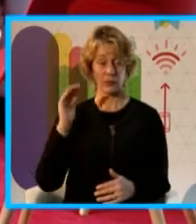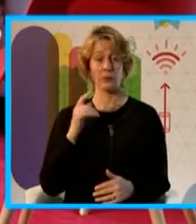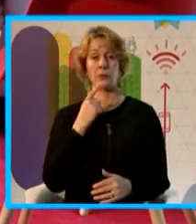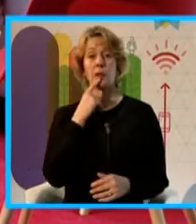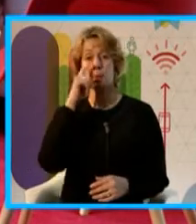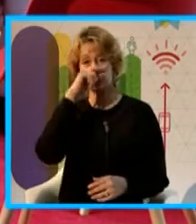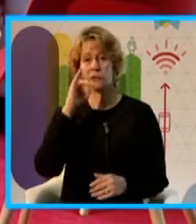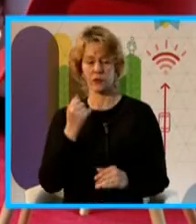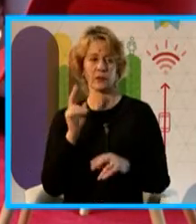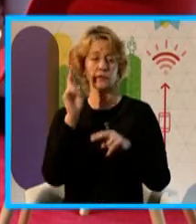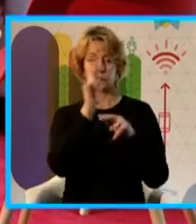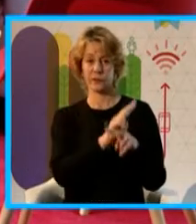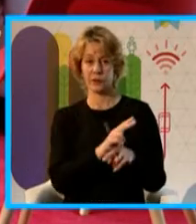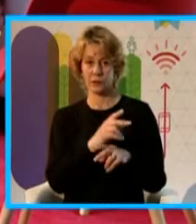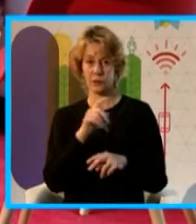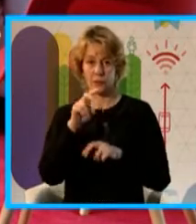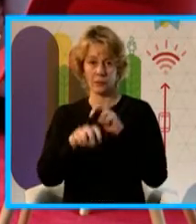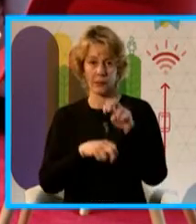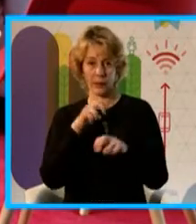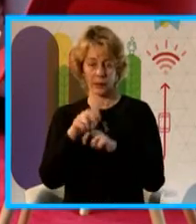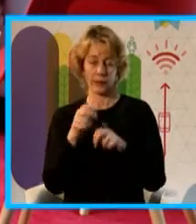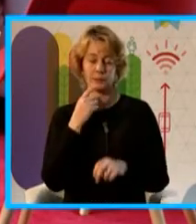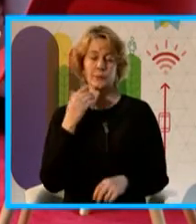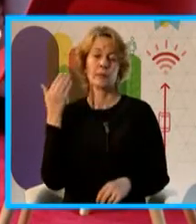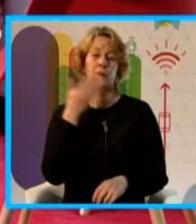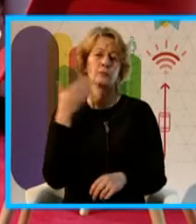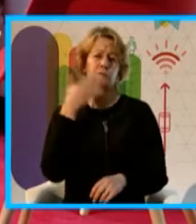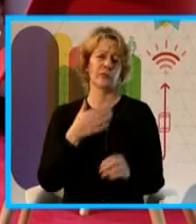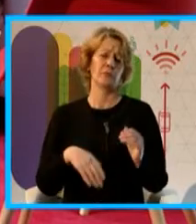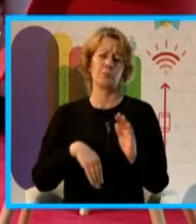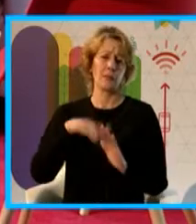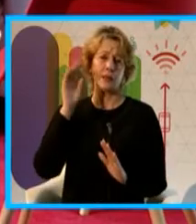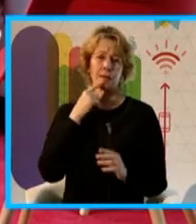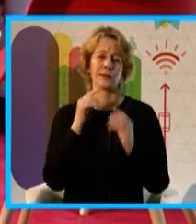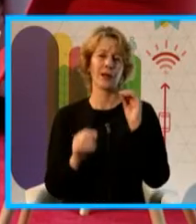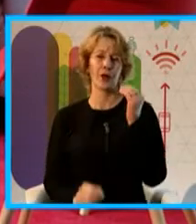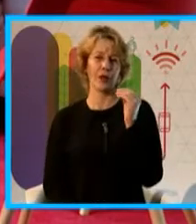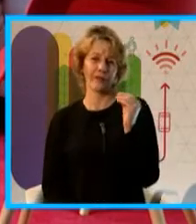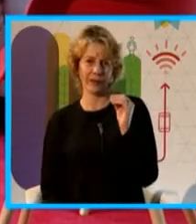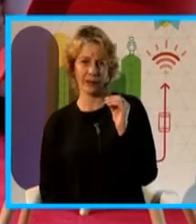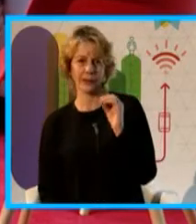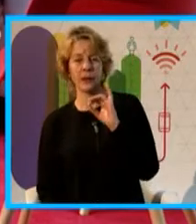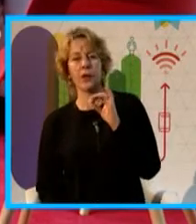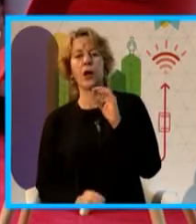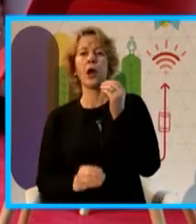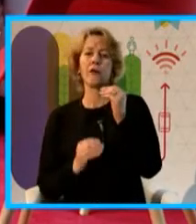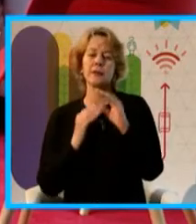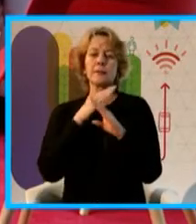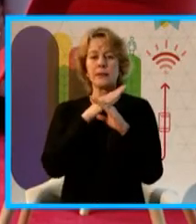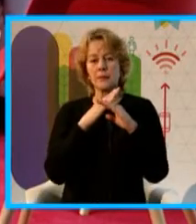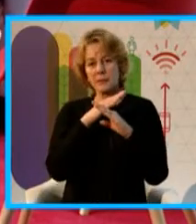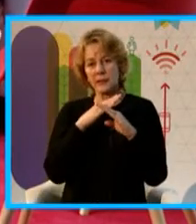visitado el parque. Quien visita con más frecuencia el parque son jóvenes y jóvenes adultos, o sea,